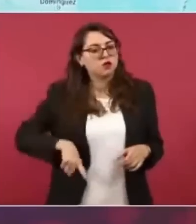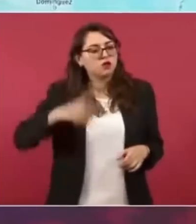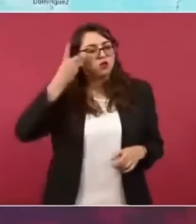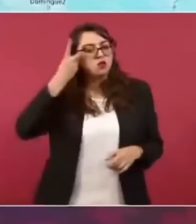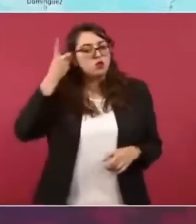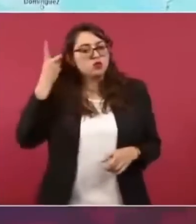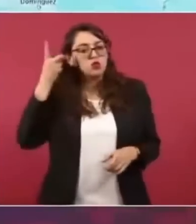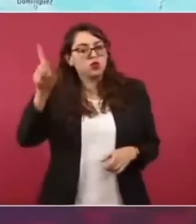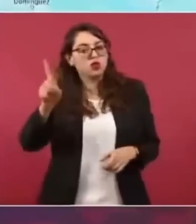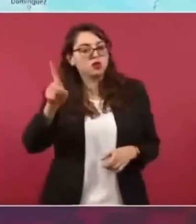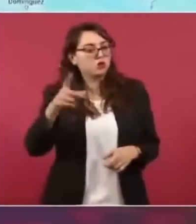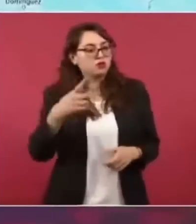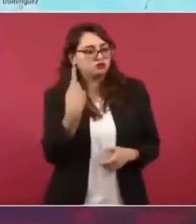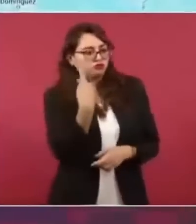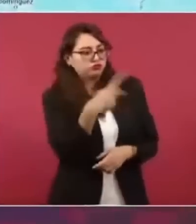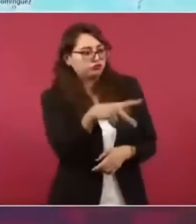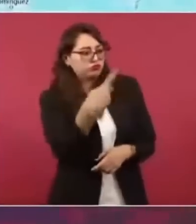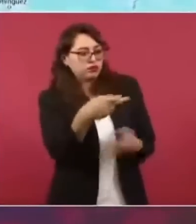esto